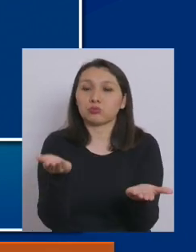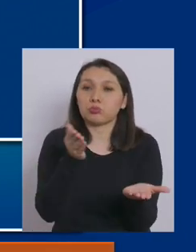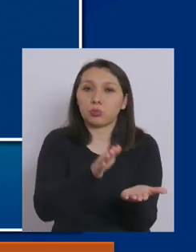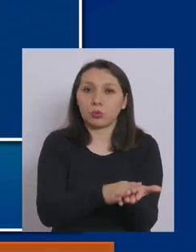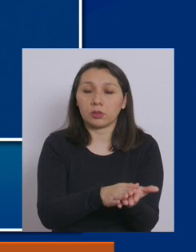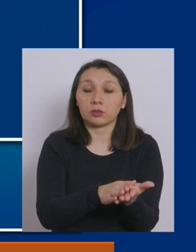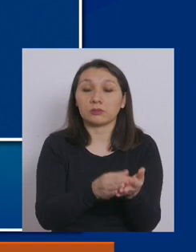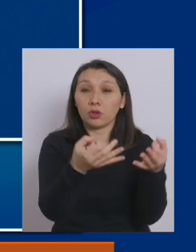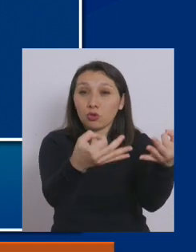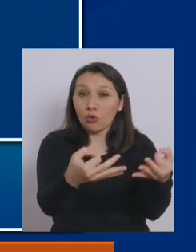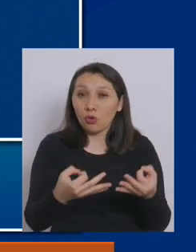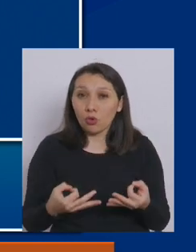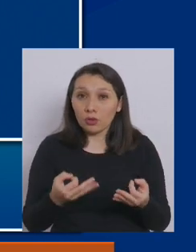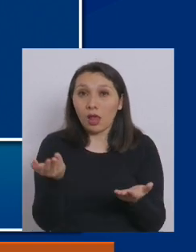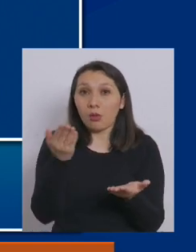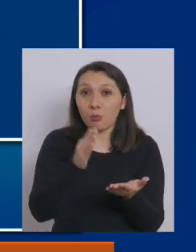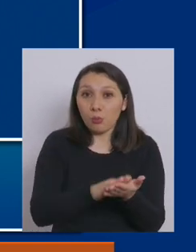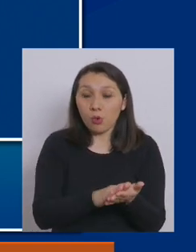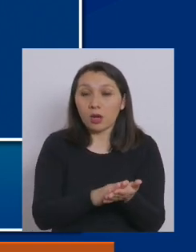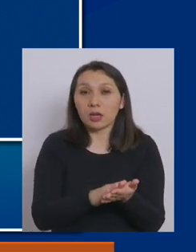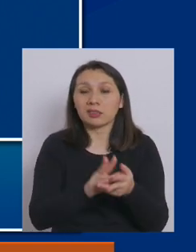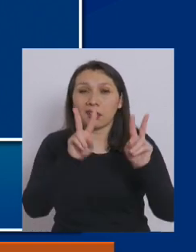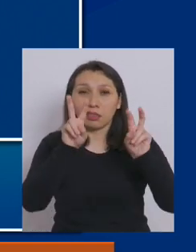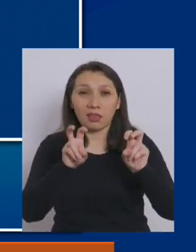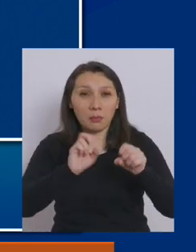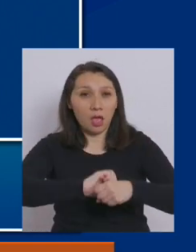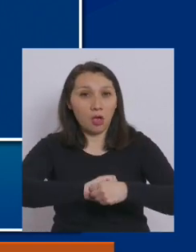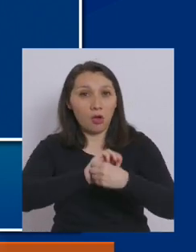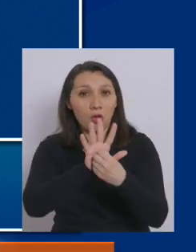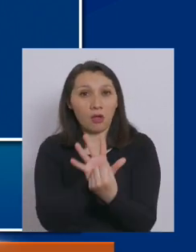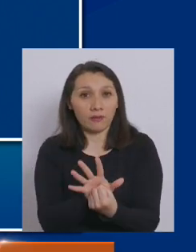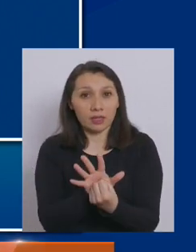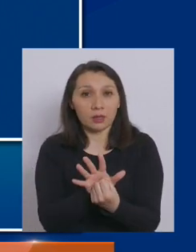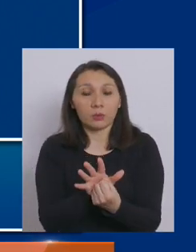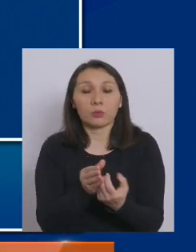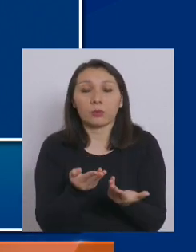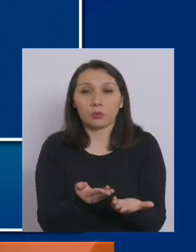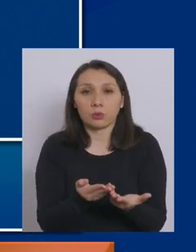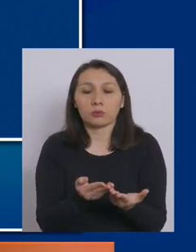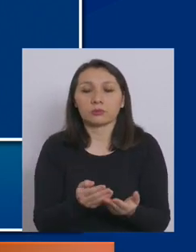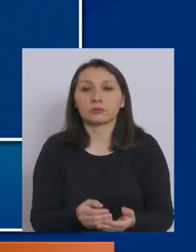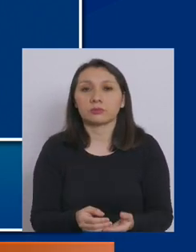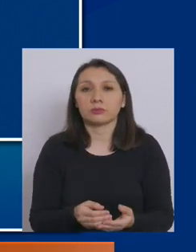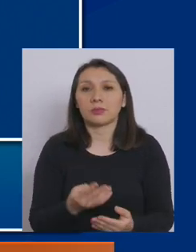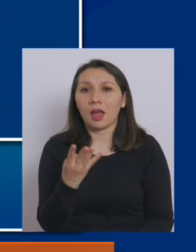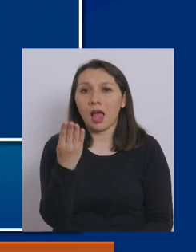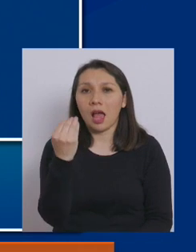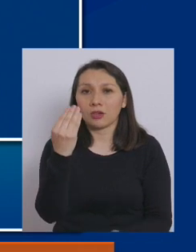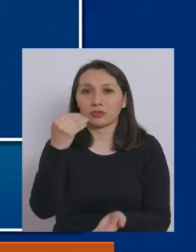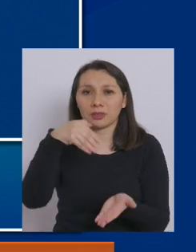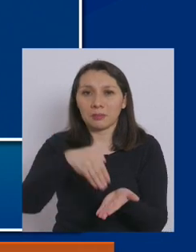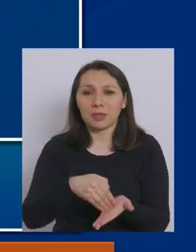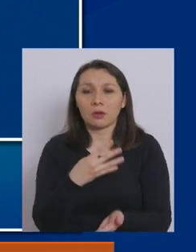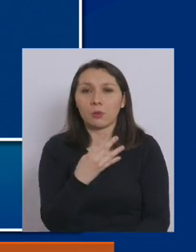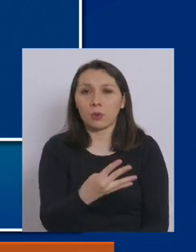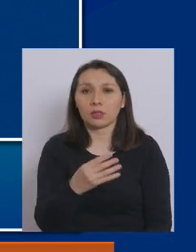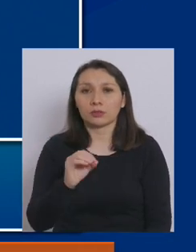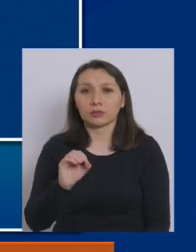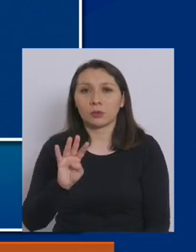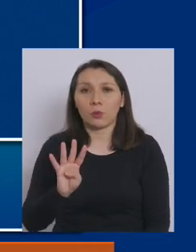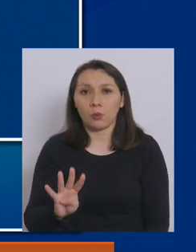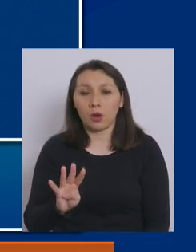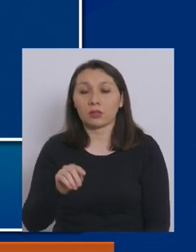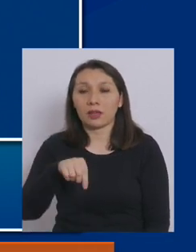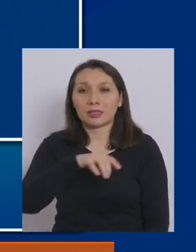Con lo cual, la cifra total de muertos asociados a COVID-19 asciende a 14.404